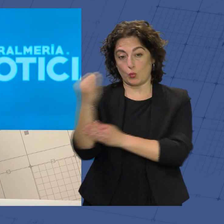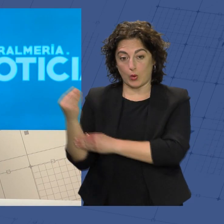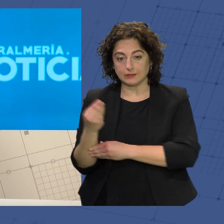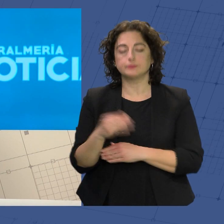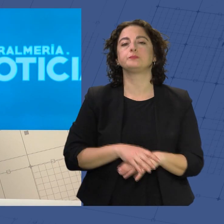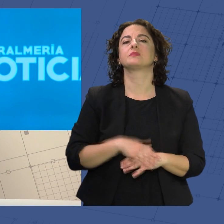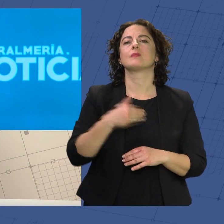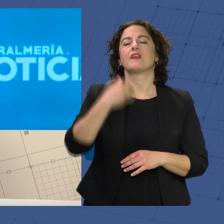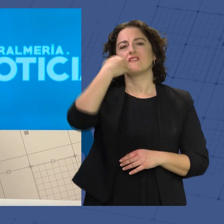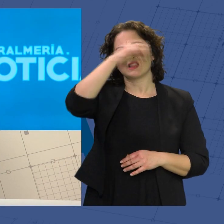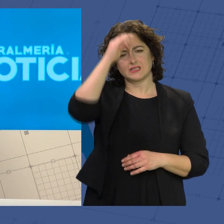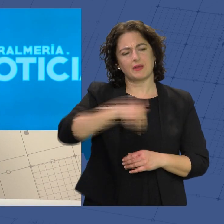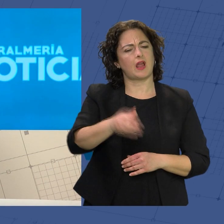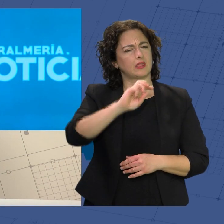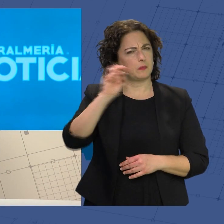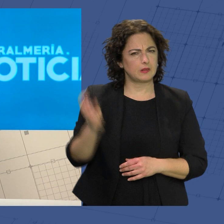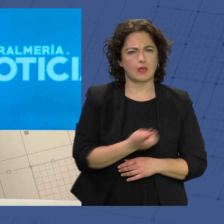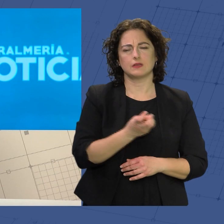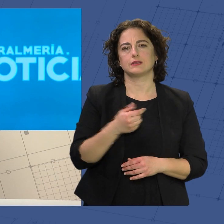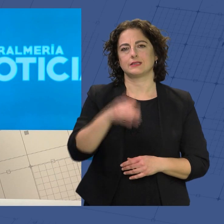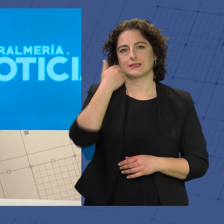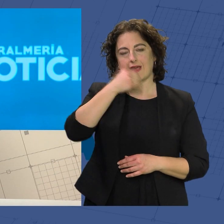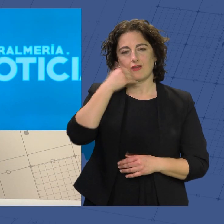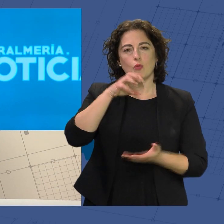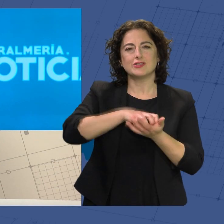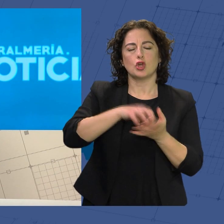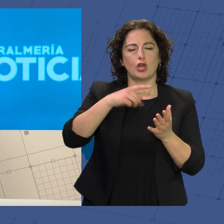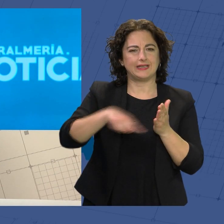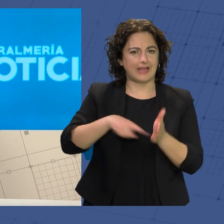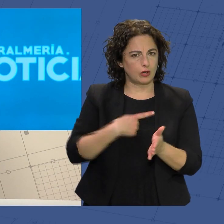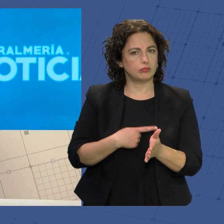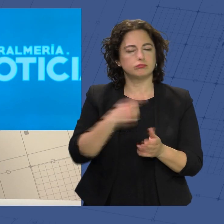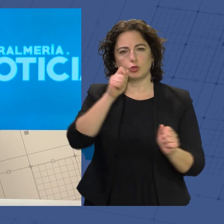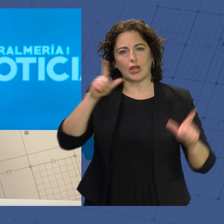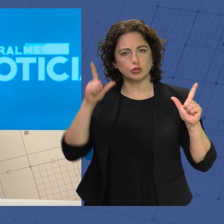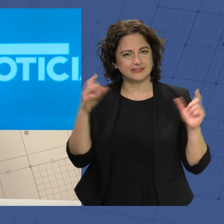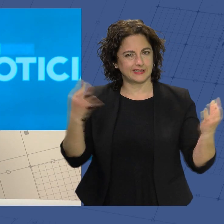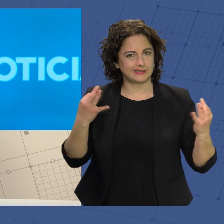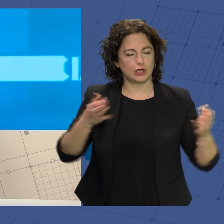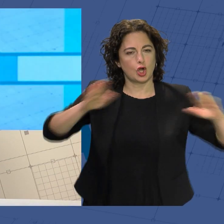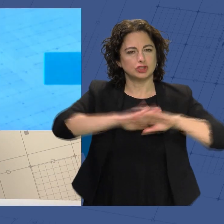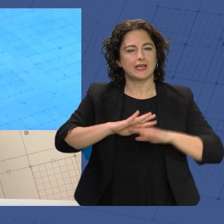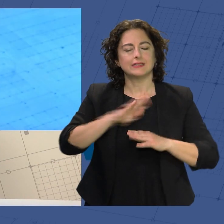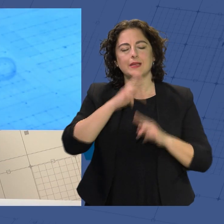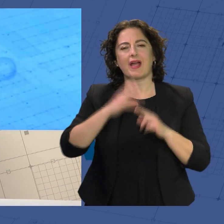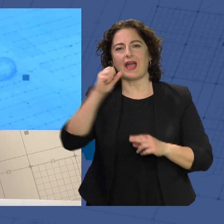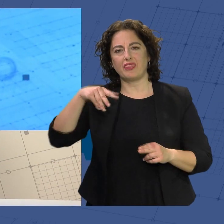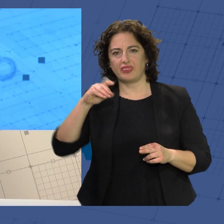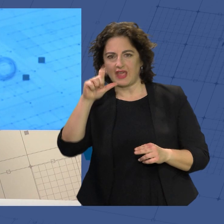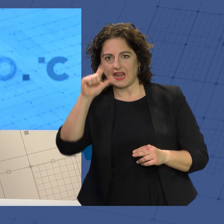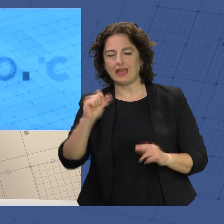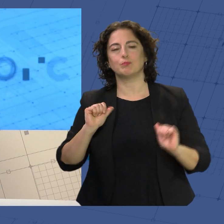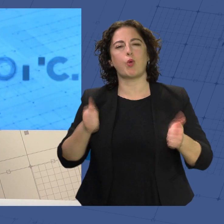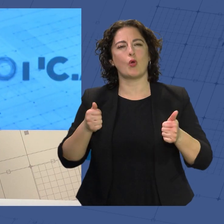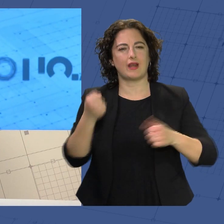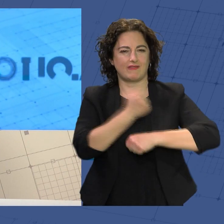fin de semana muchas actividades. Este sábado el mesón gitano es protagonista de la noche de las candelas. Inicio de la Pascua